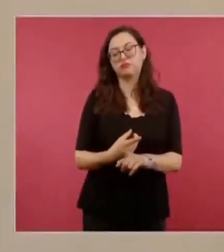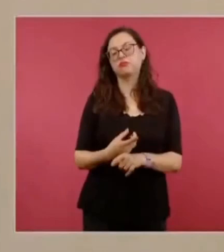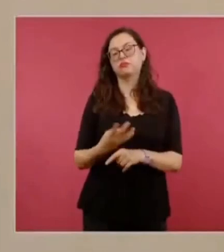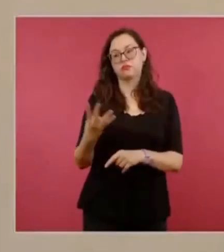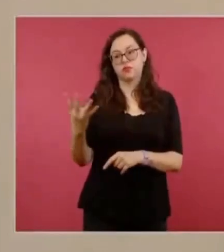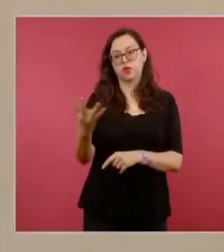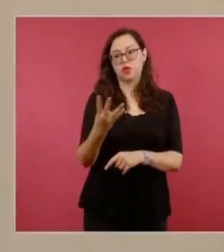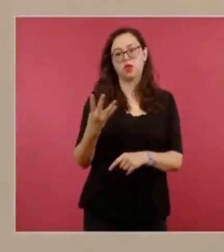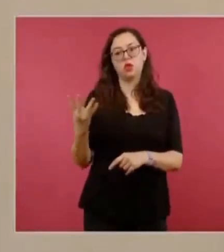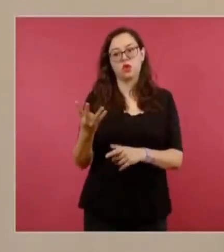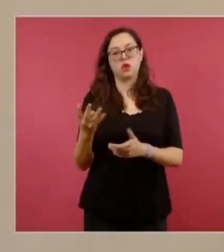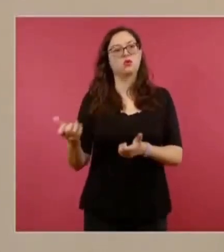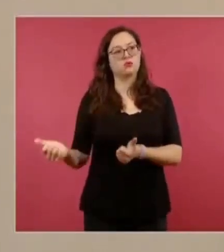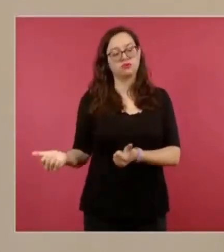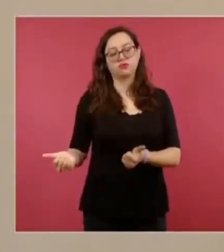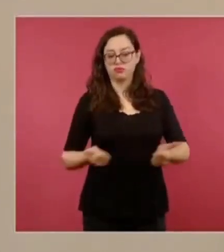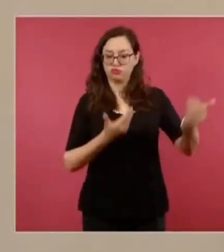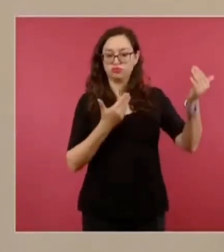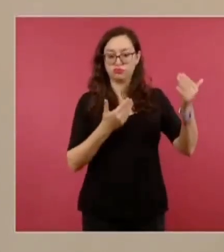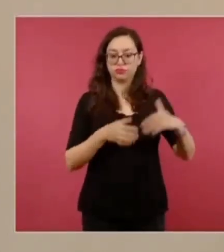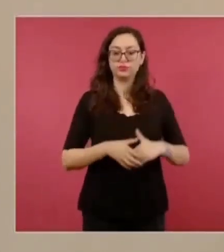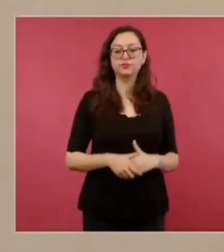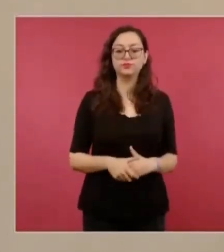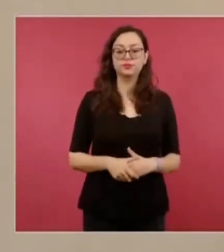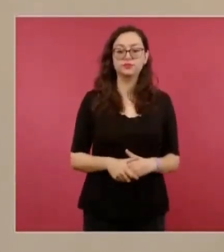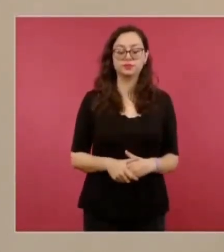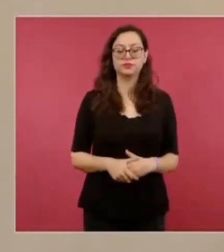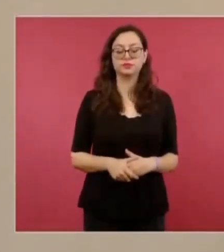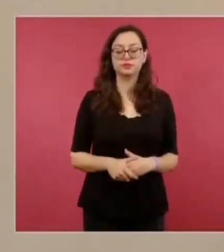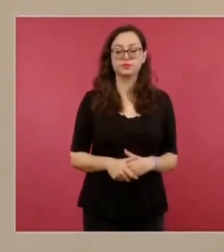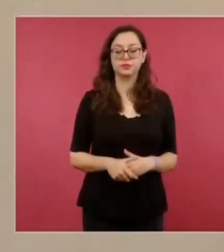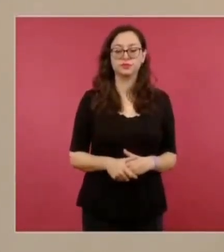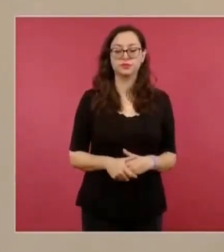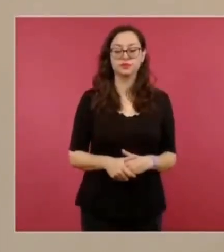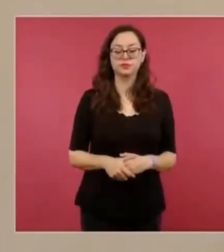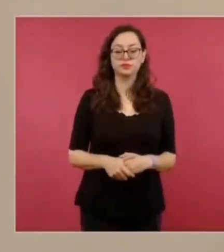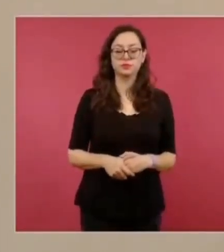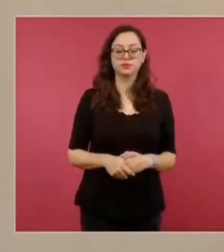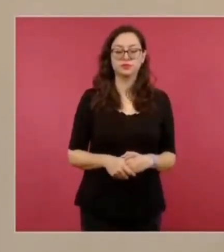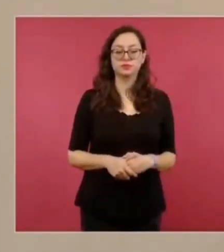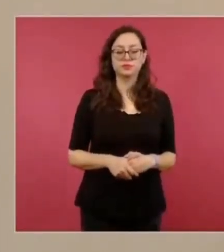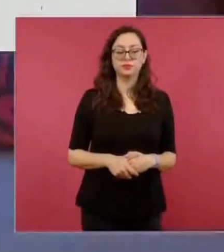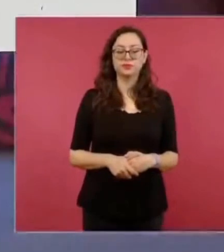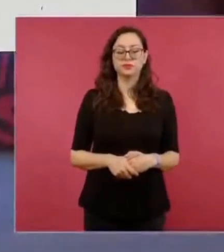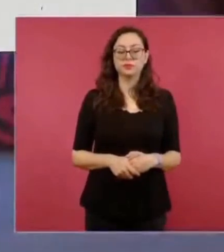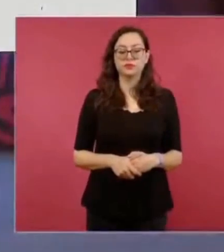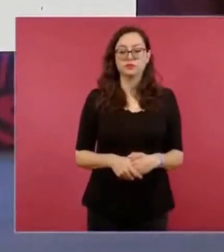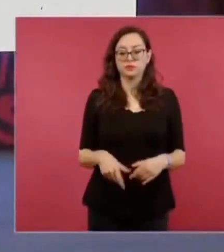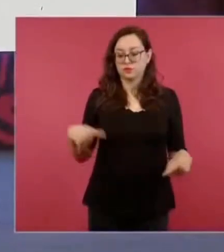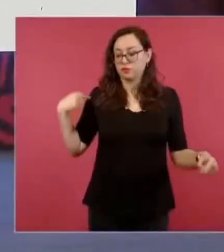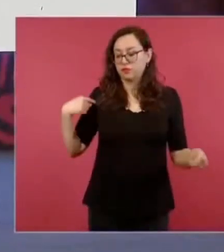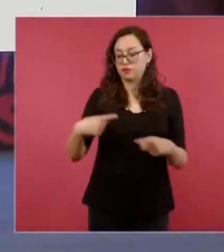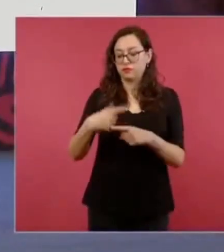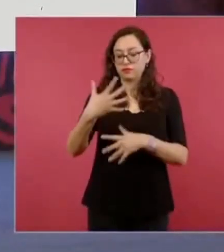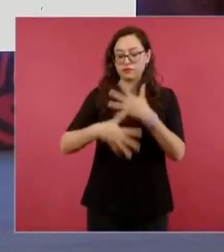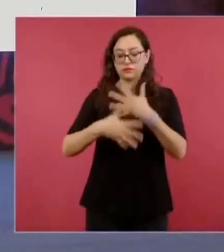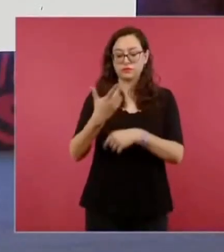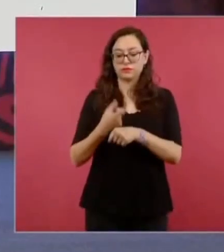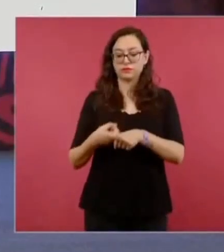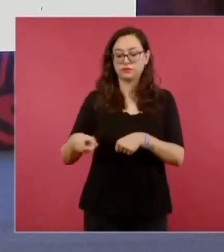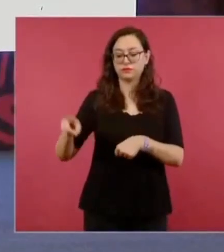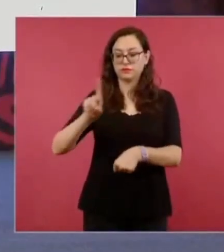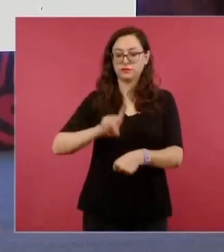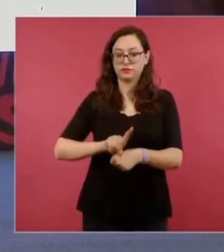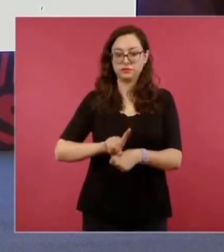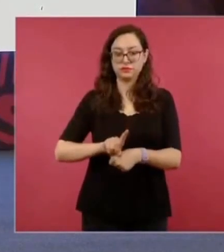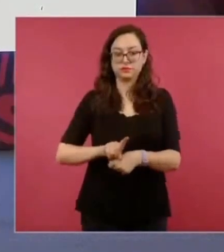también por abuso sexual infantil. Adelante. Detenciones relevantes en este periodo está la